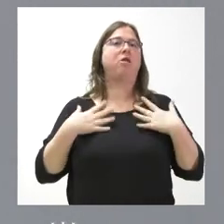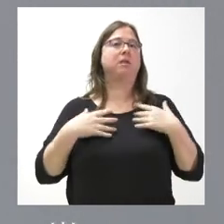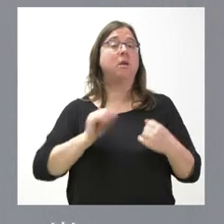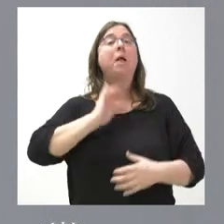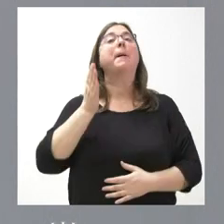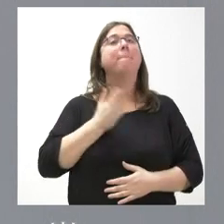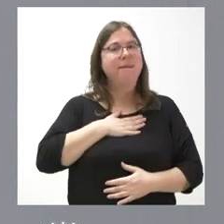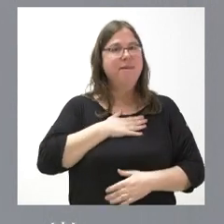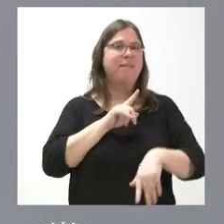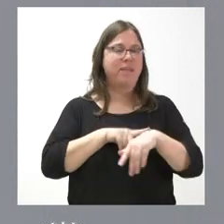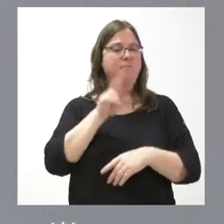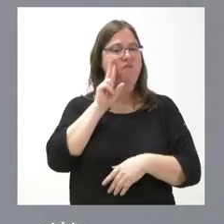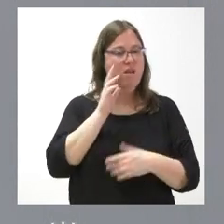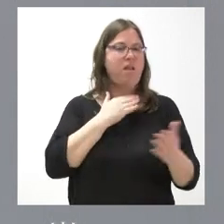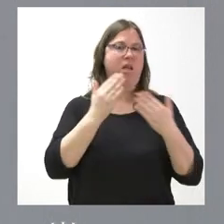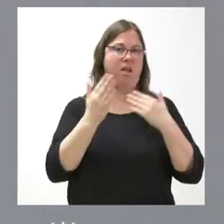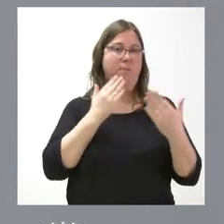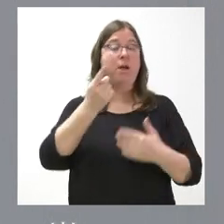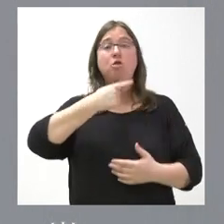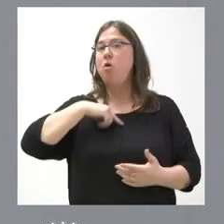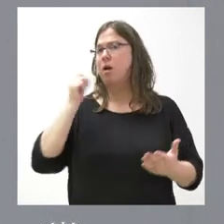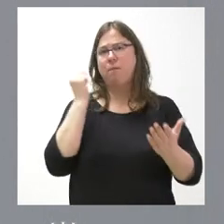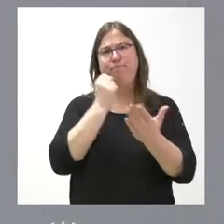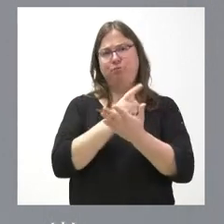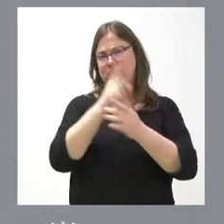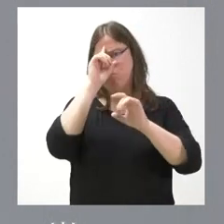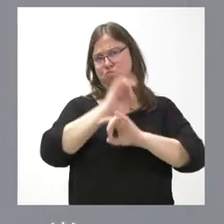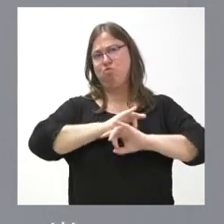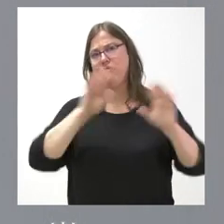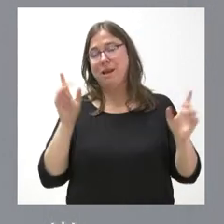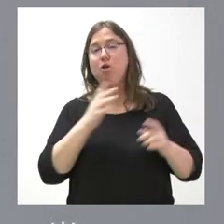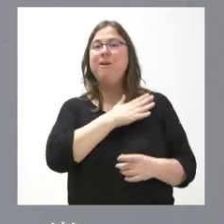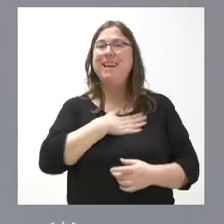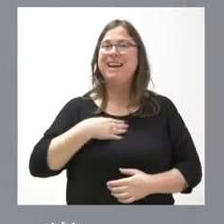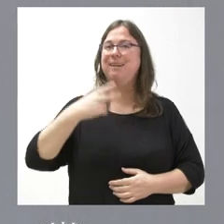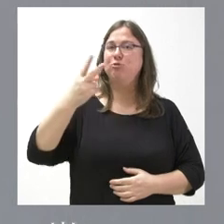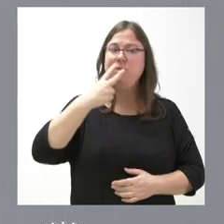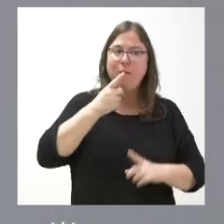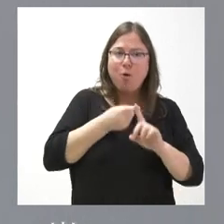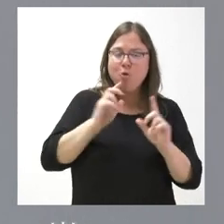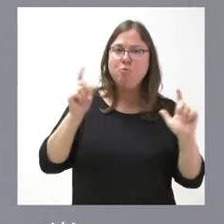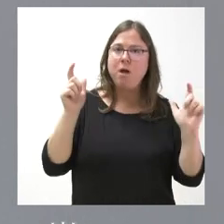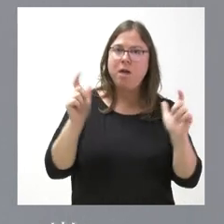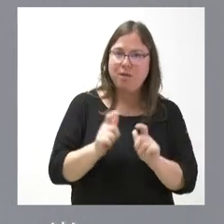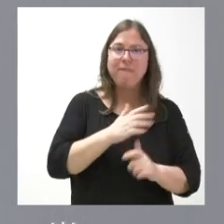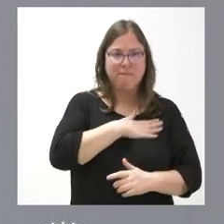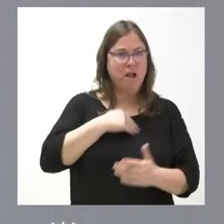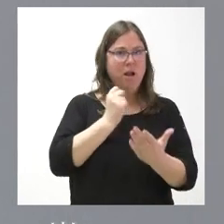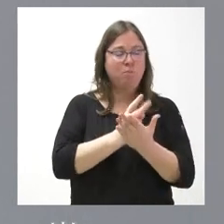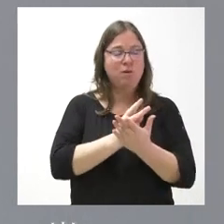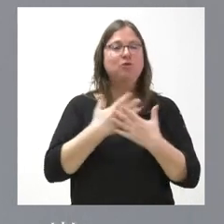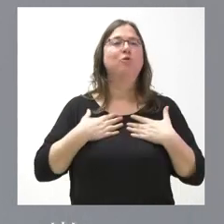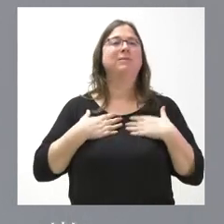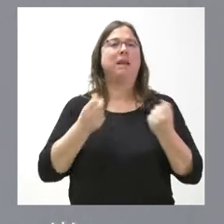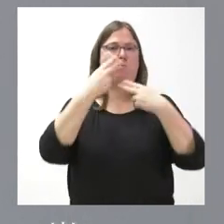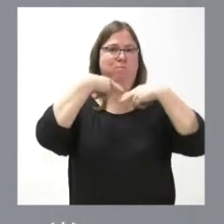dialogar. Y nosotros apostamos claramente por ir reduciendo el consumo de tabaco, apostamos claramente por la salud pública,